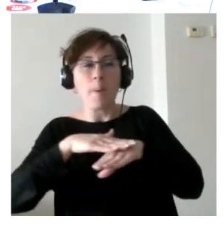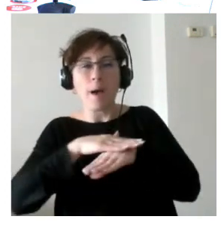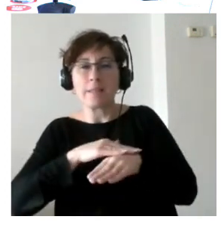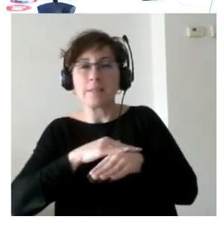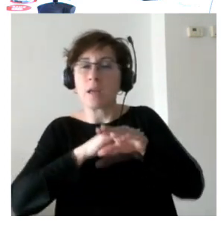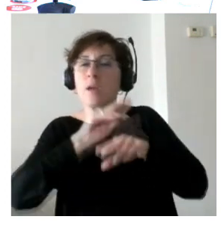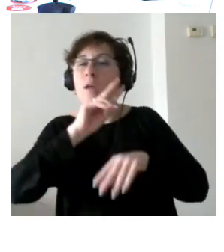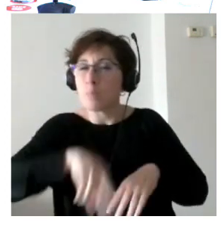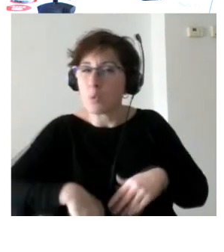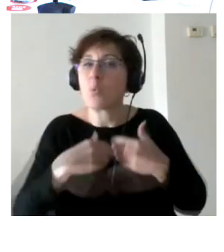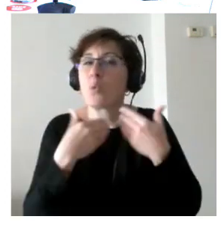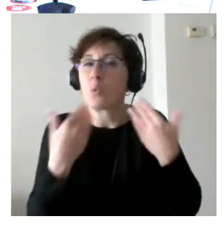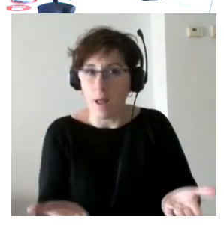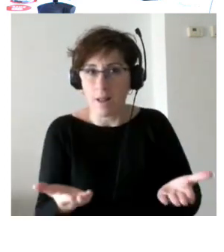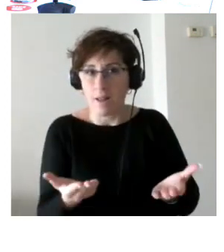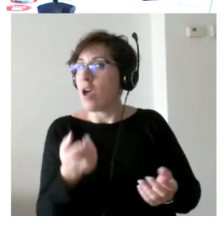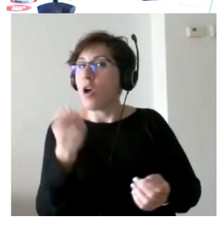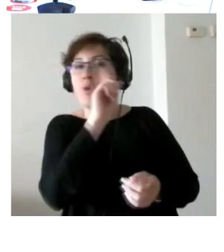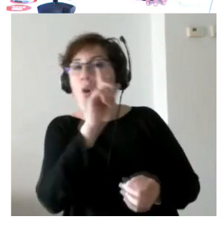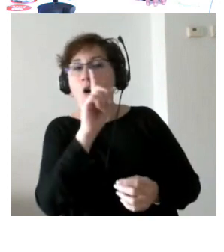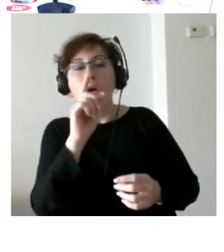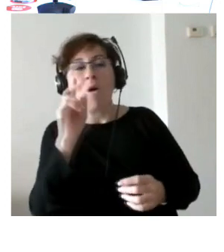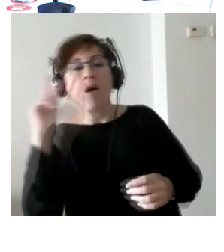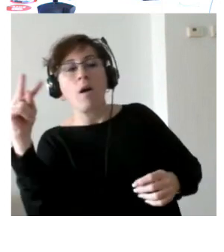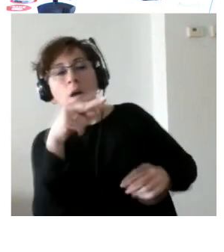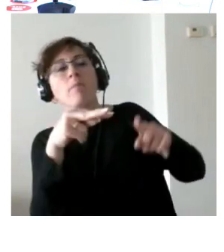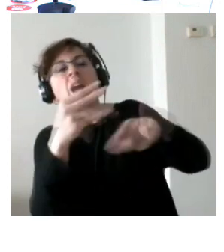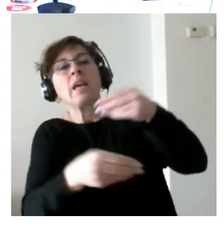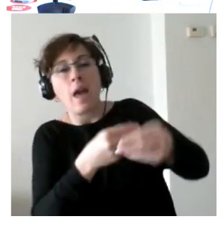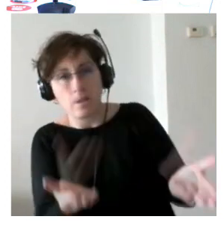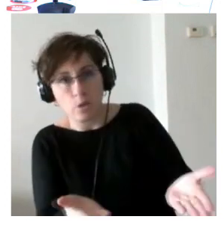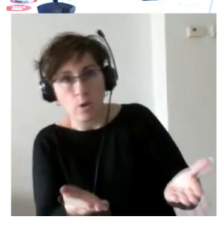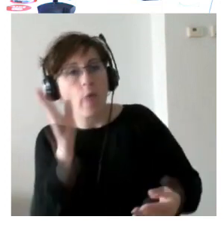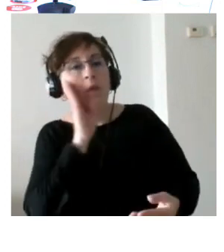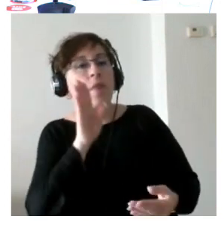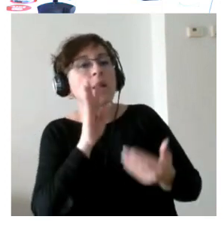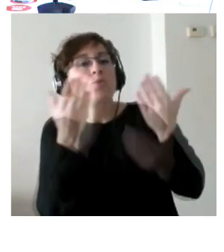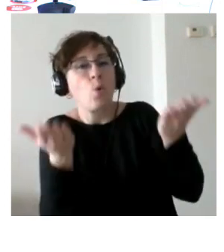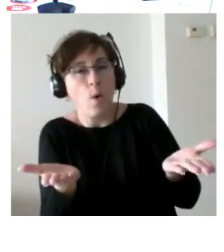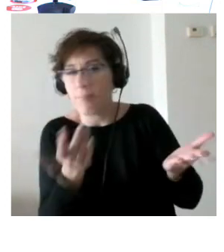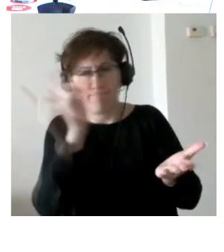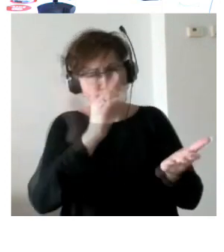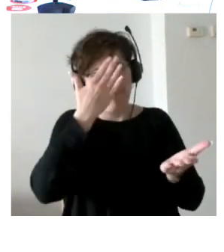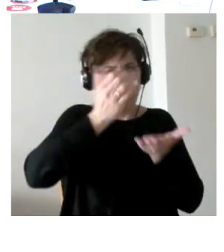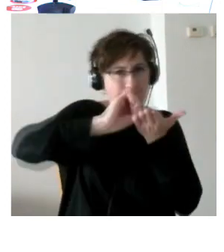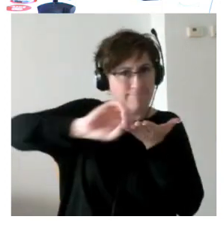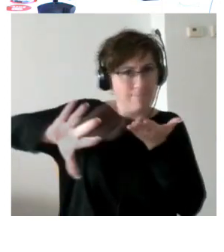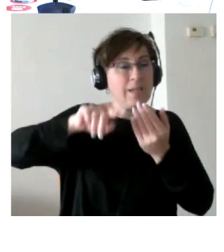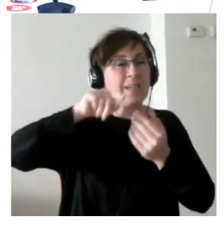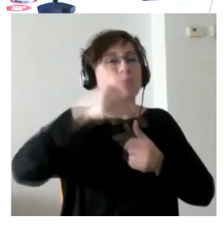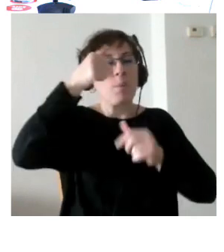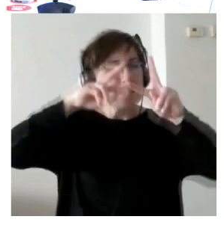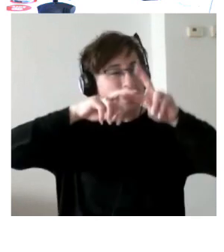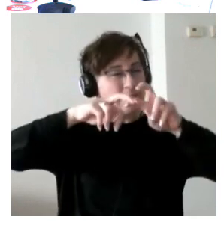las personas desde lo que ha hecho desde el delito que ha cometido ¿no? Y sin embargo esto nos invita a ir un poco más allá conocer en